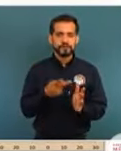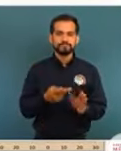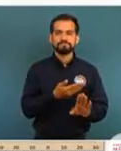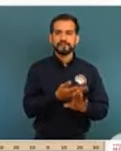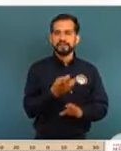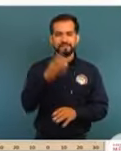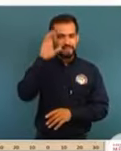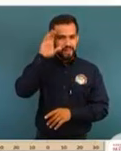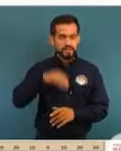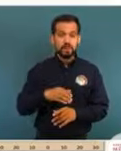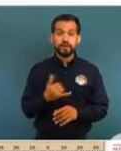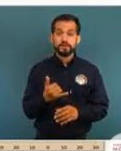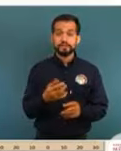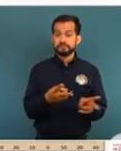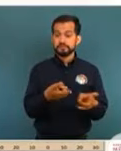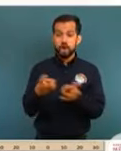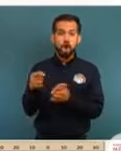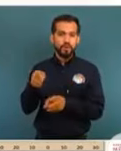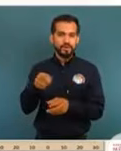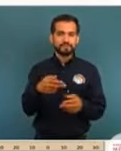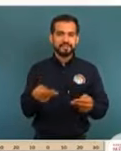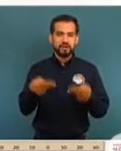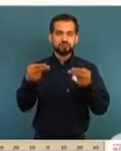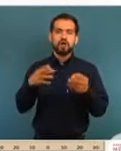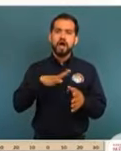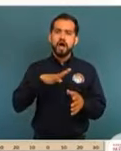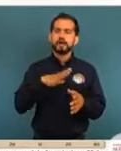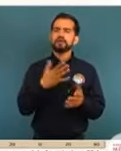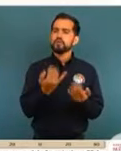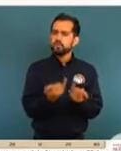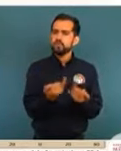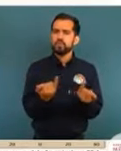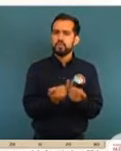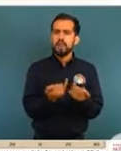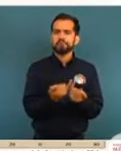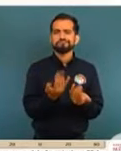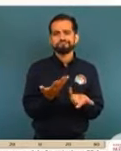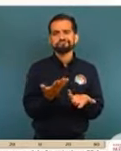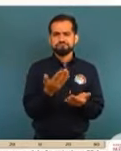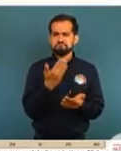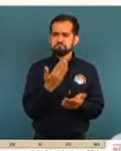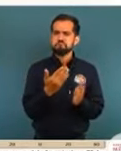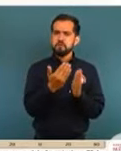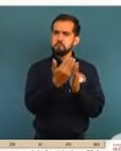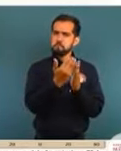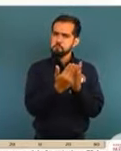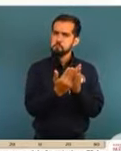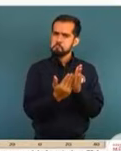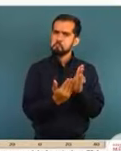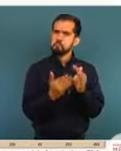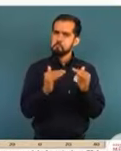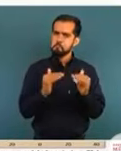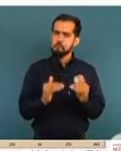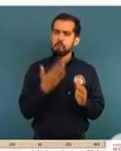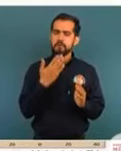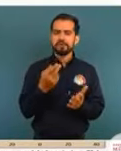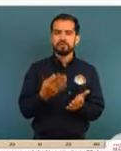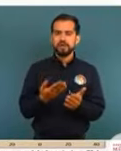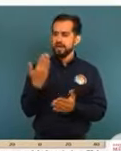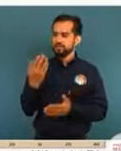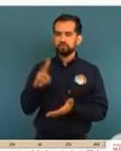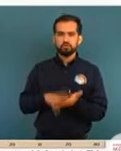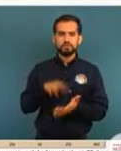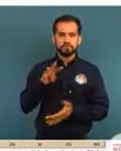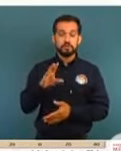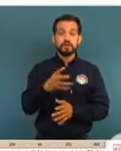este delito. En robo a negocios, una baja también considerable, una tendencia también a la baja, 2